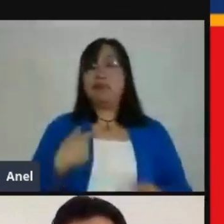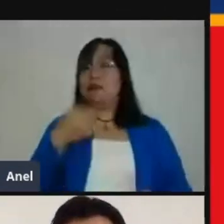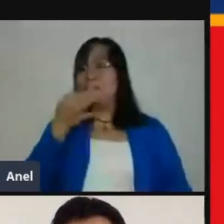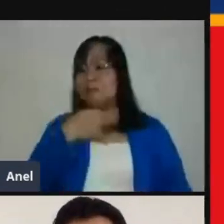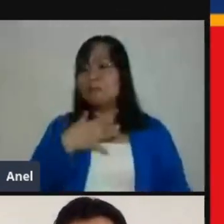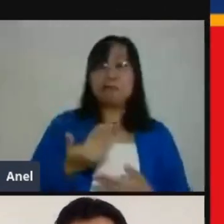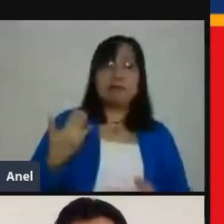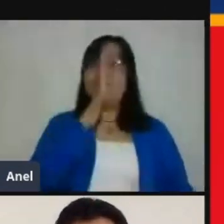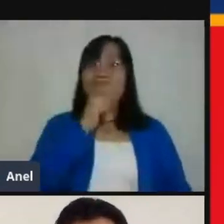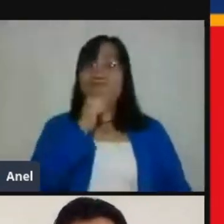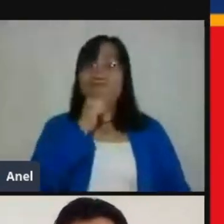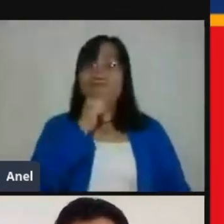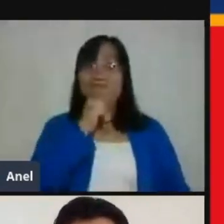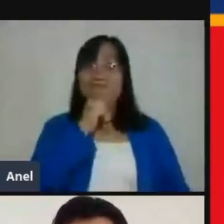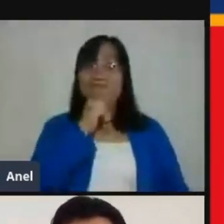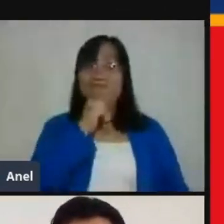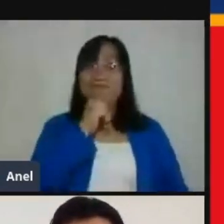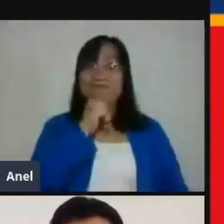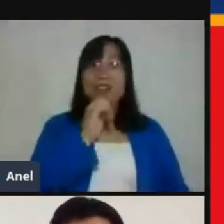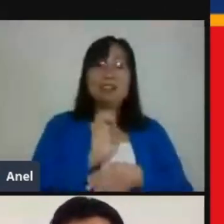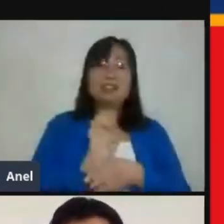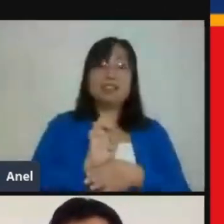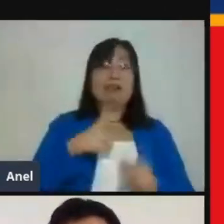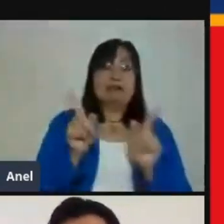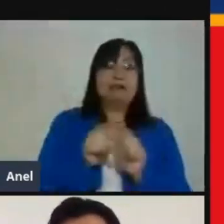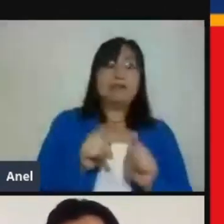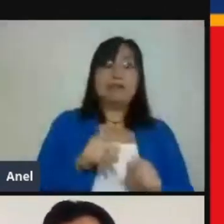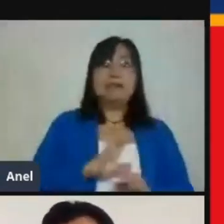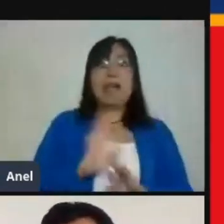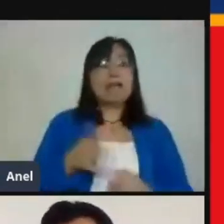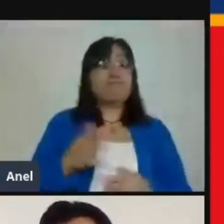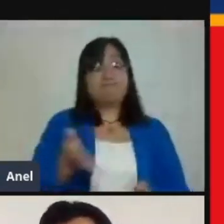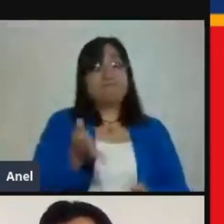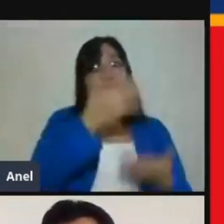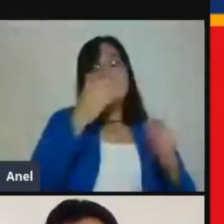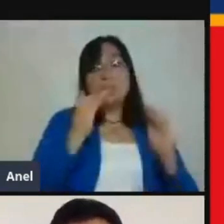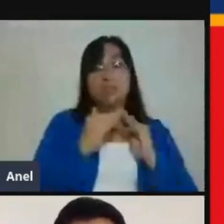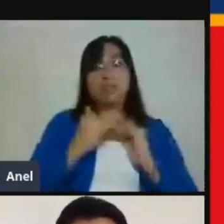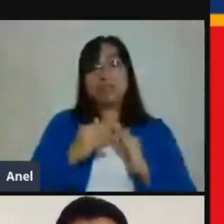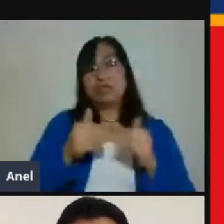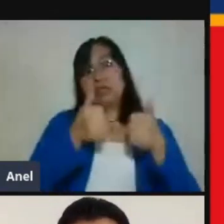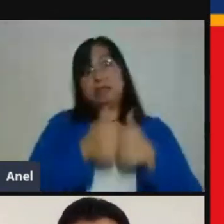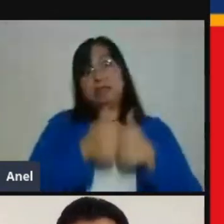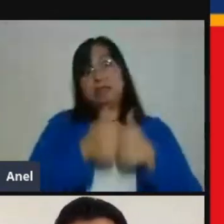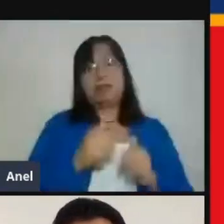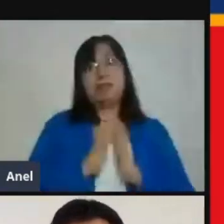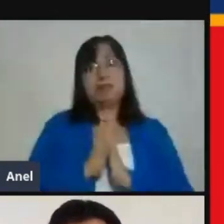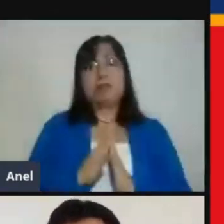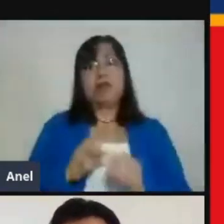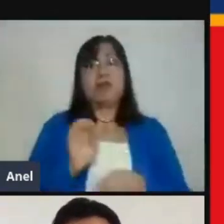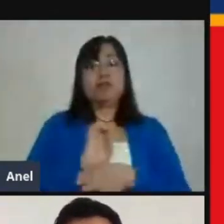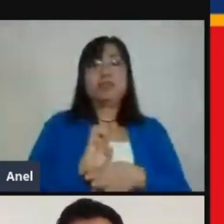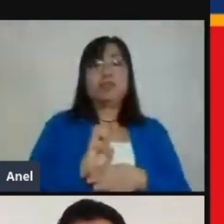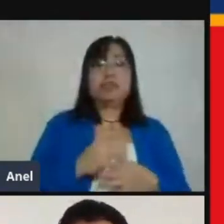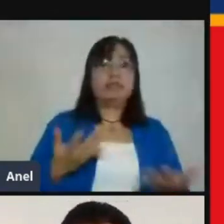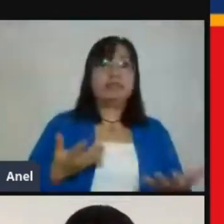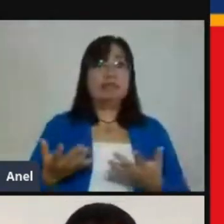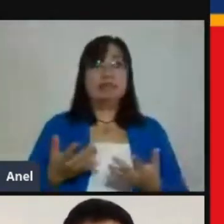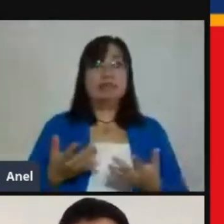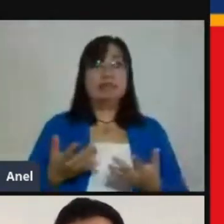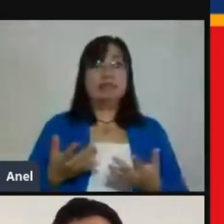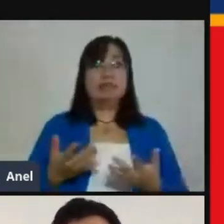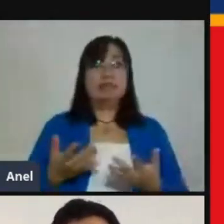algún momento, de manera muy breve, van a tener que montarse. Entonces, es conveniente ver si el plan que tienes en la cabeza, si